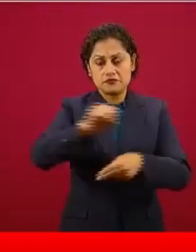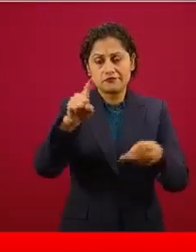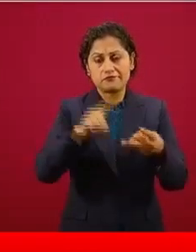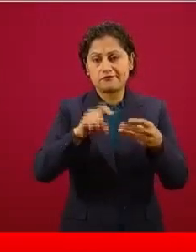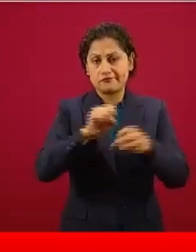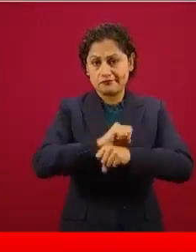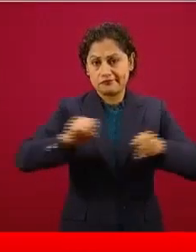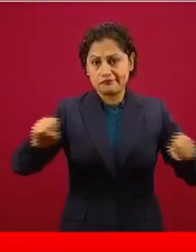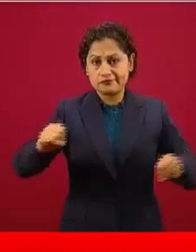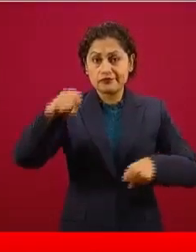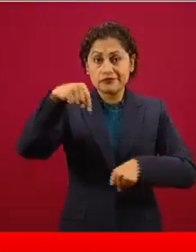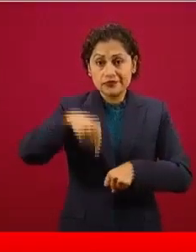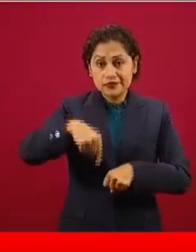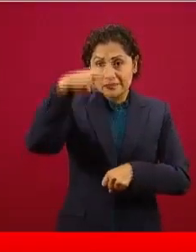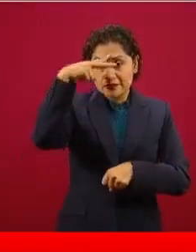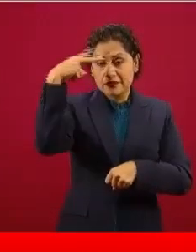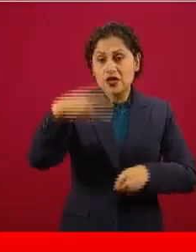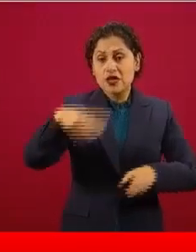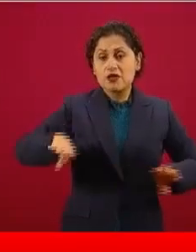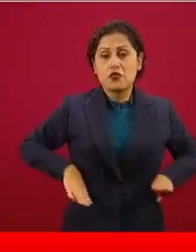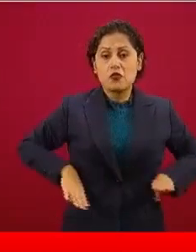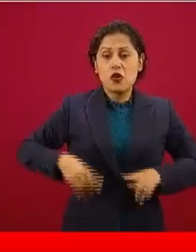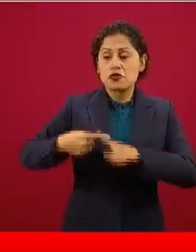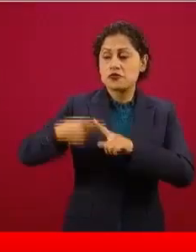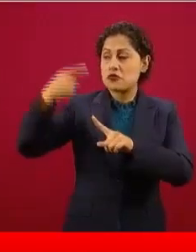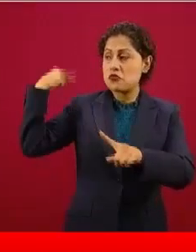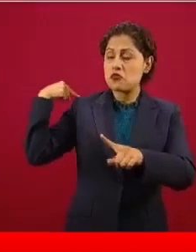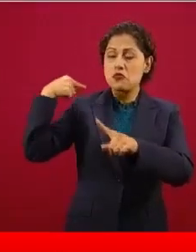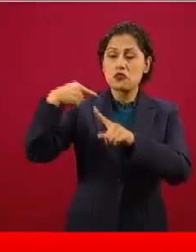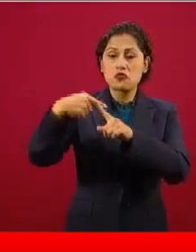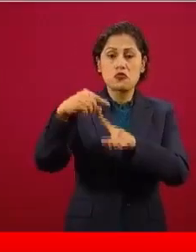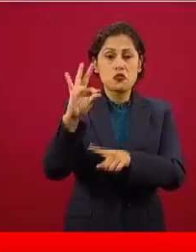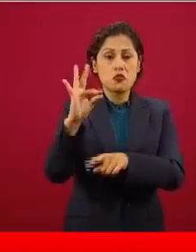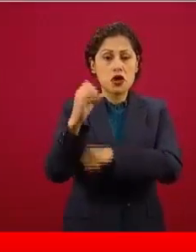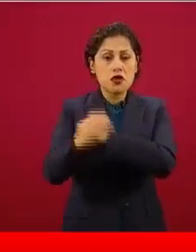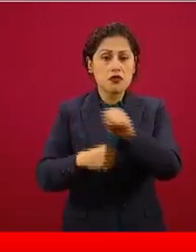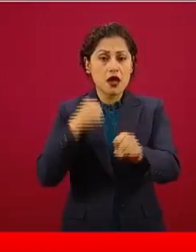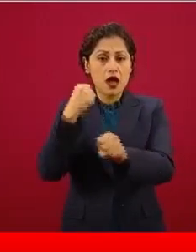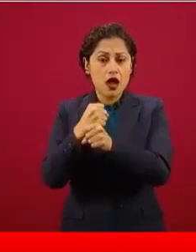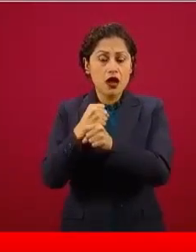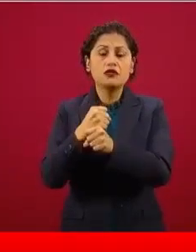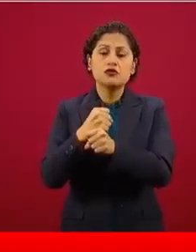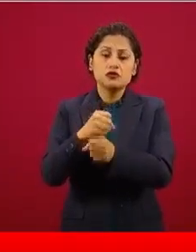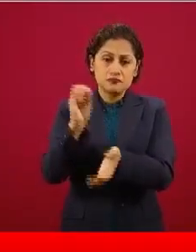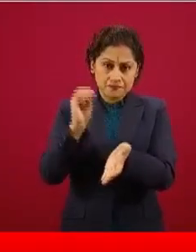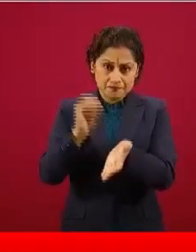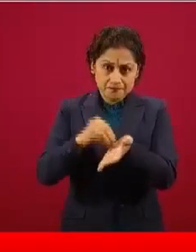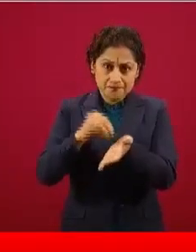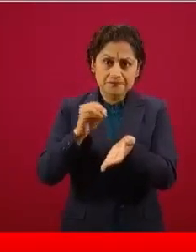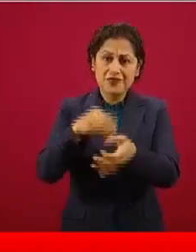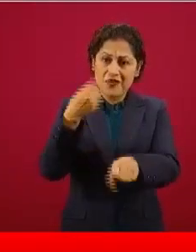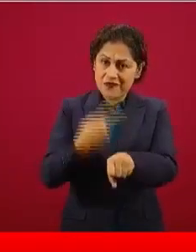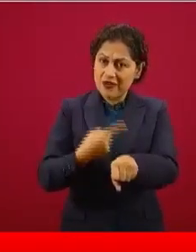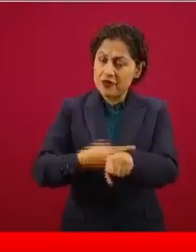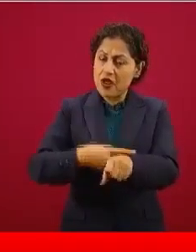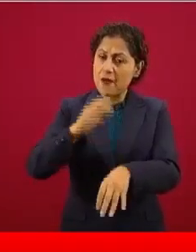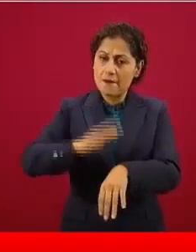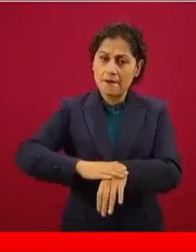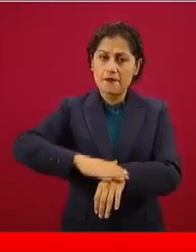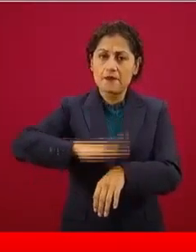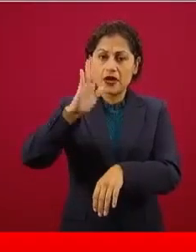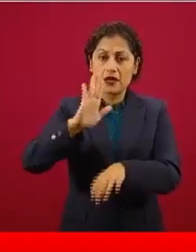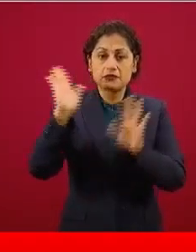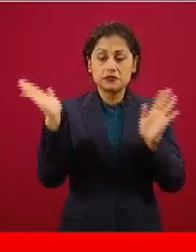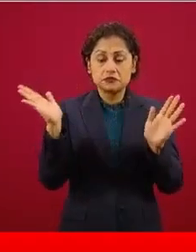donde México a lo largo de los últimos 40 años ha sido de los países con la mayor carga de estas enfermedades. Esto la ciencia